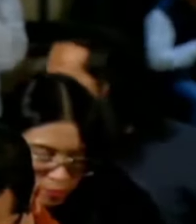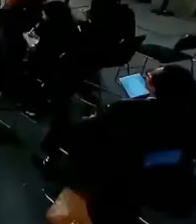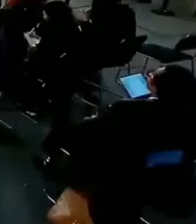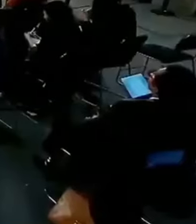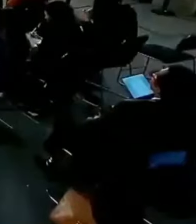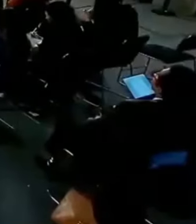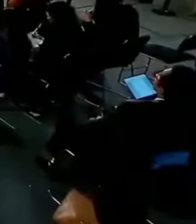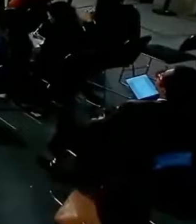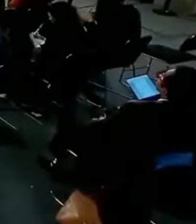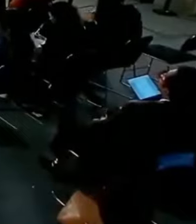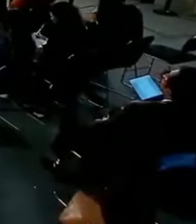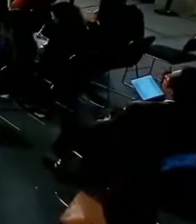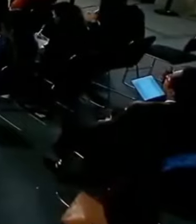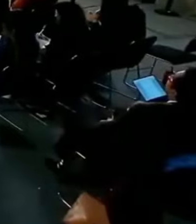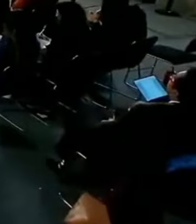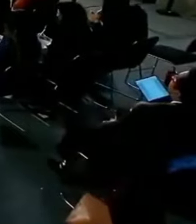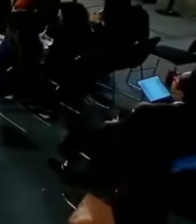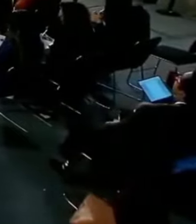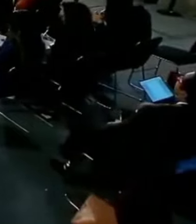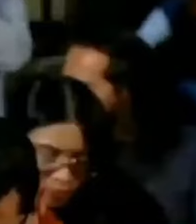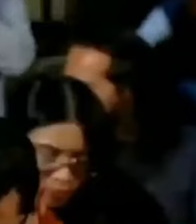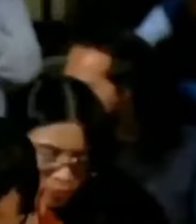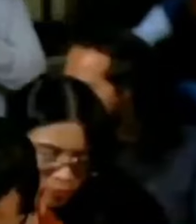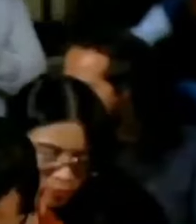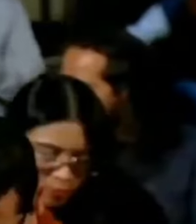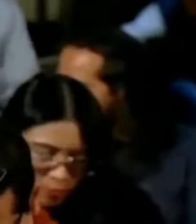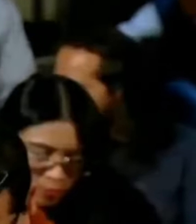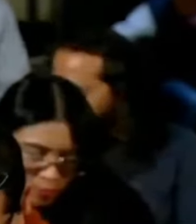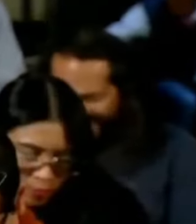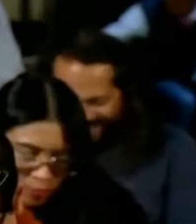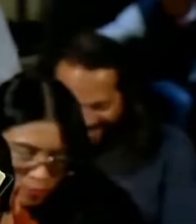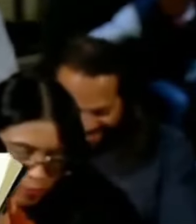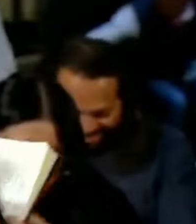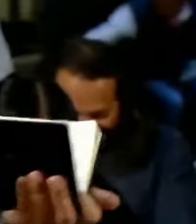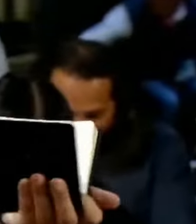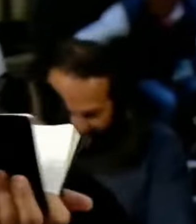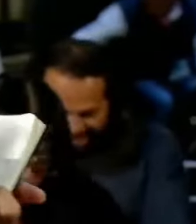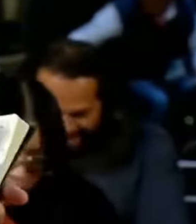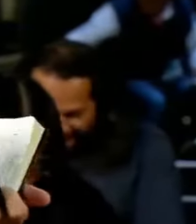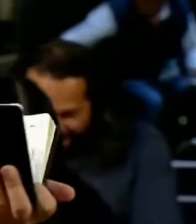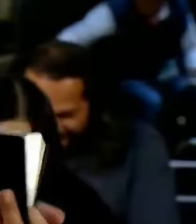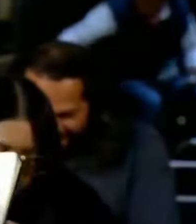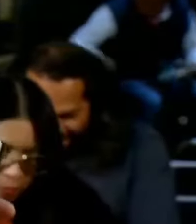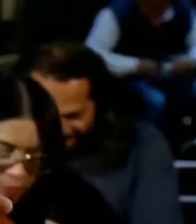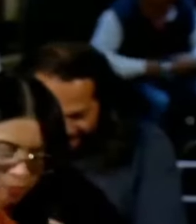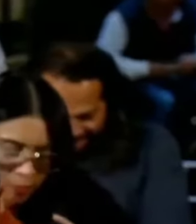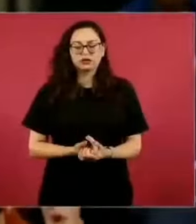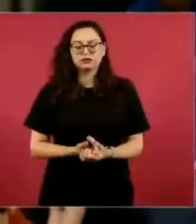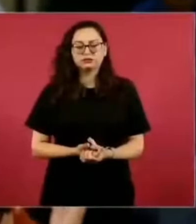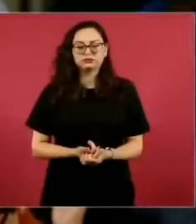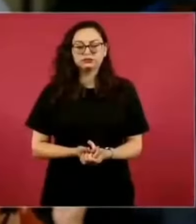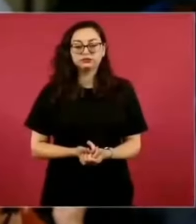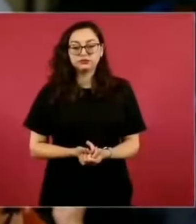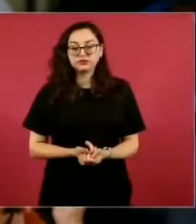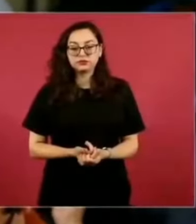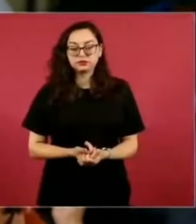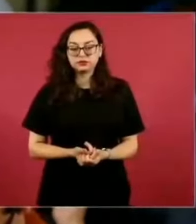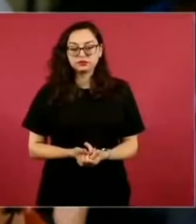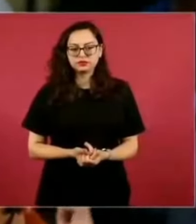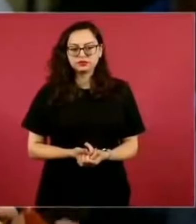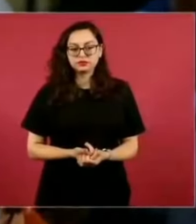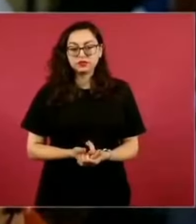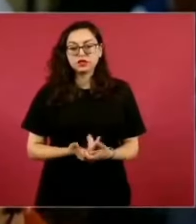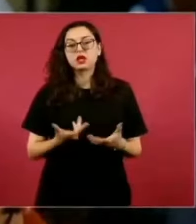¿Cómo no entiendo? Un número como una identificación. Buscar que detrás de cada cuenta de una red social hubiera una